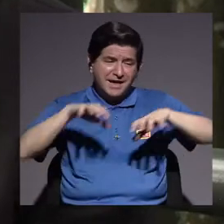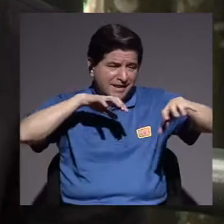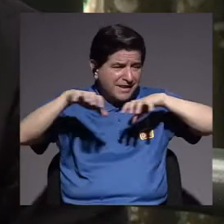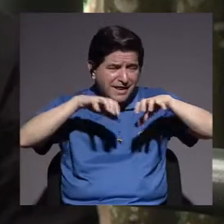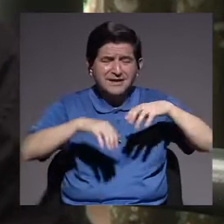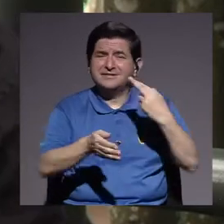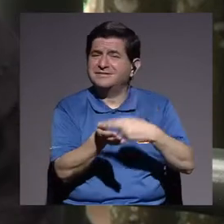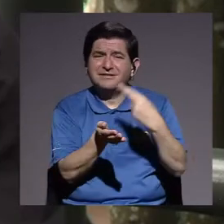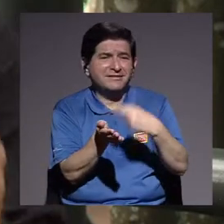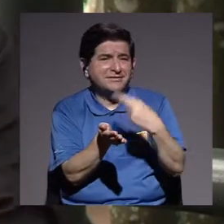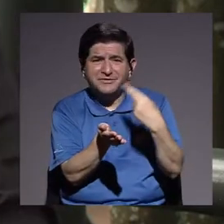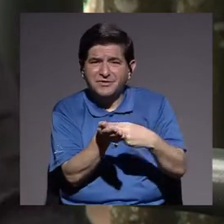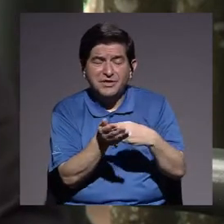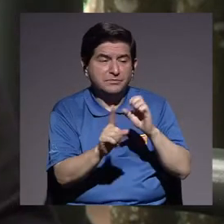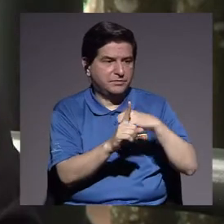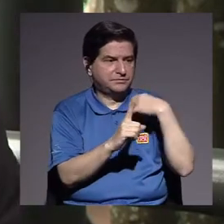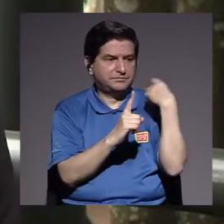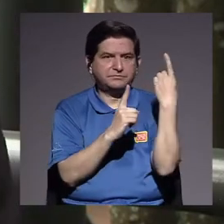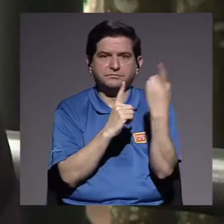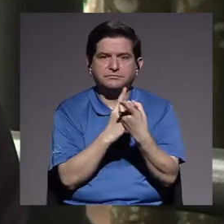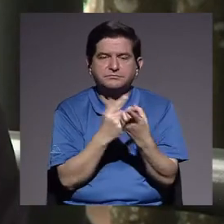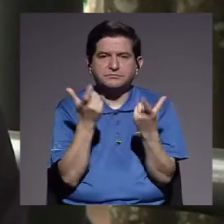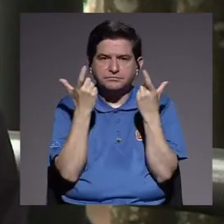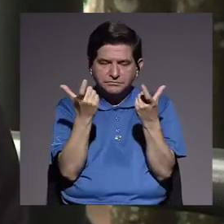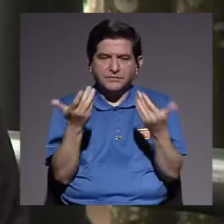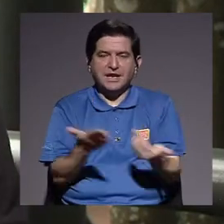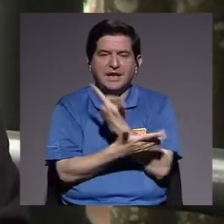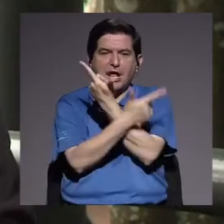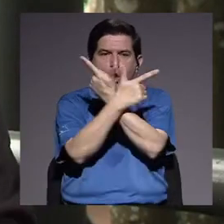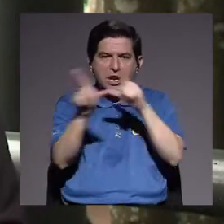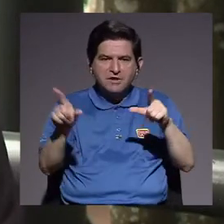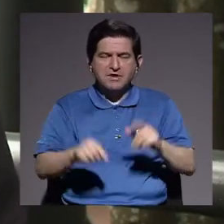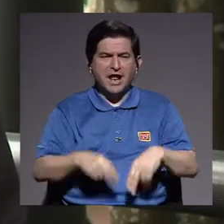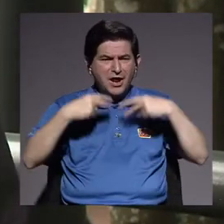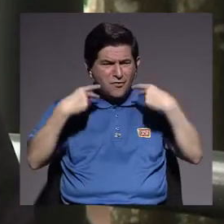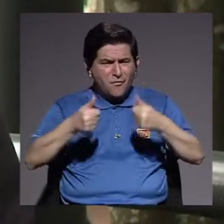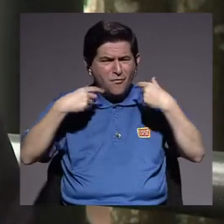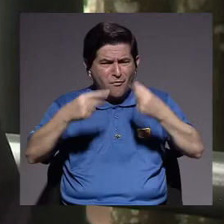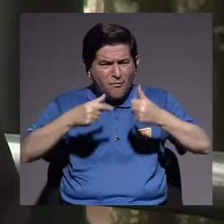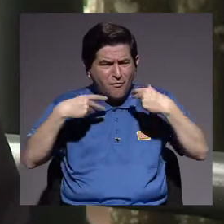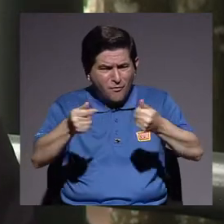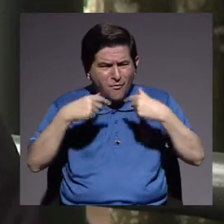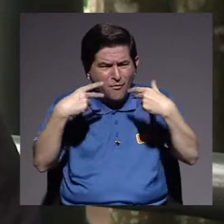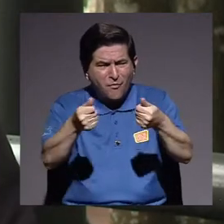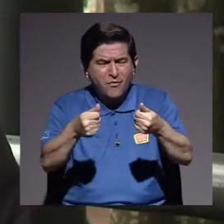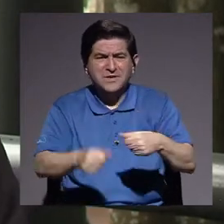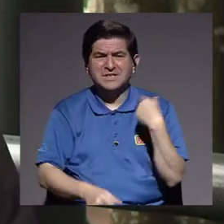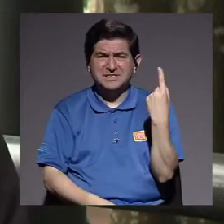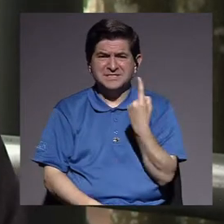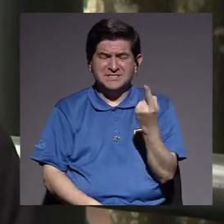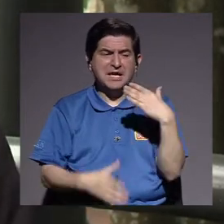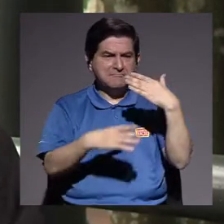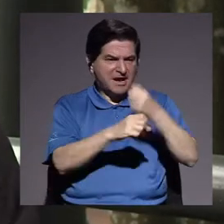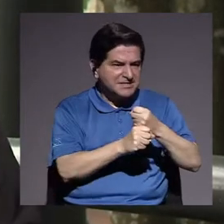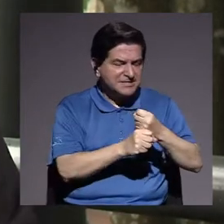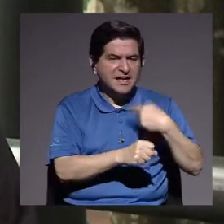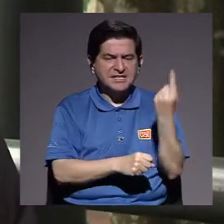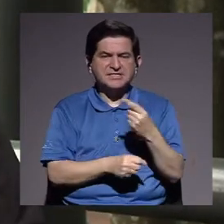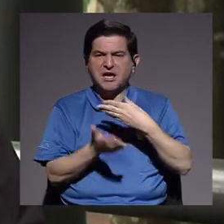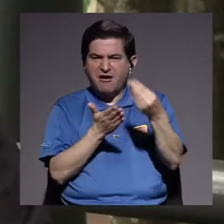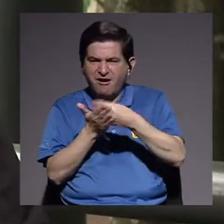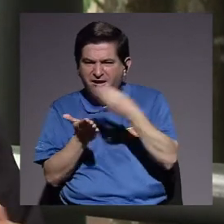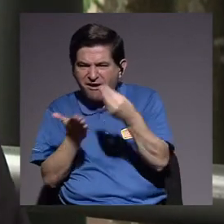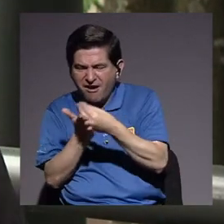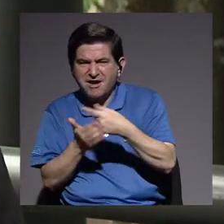el ritmo en las sociedades capitalistas neoliberales es muy vertiginoso, ¿verdad? Es siempre estar haciendo, siempre estar